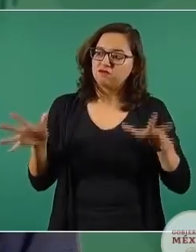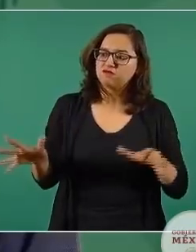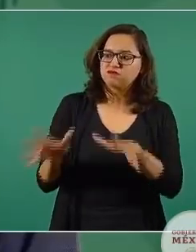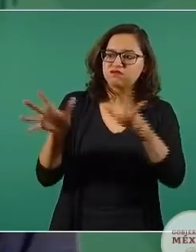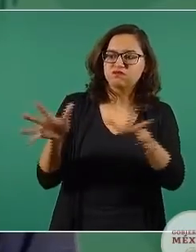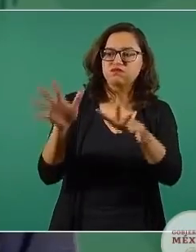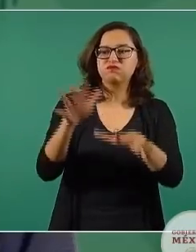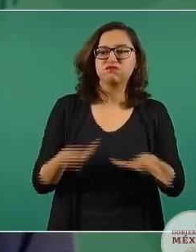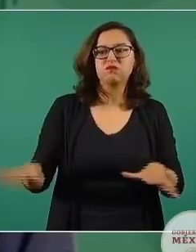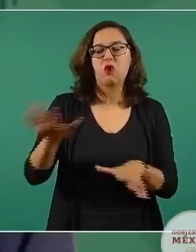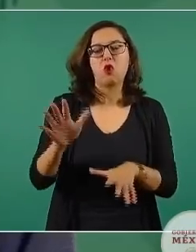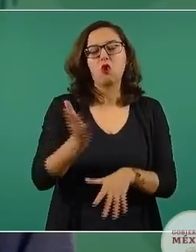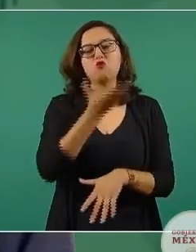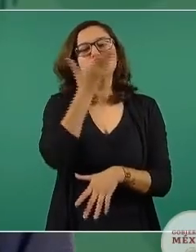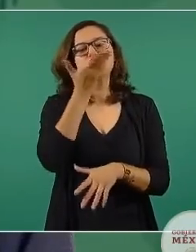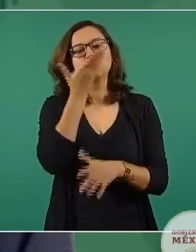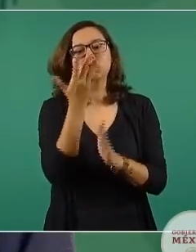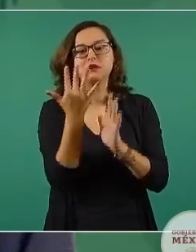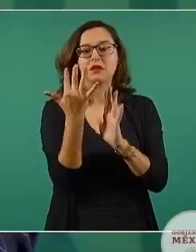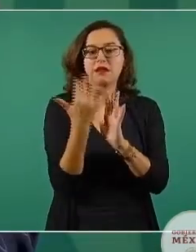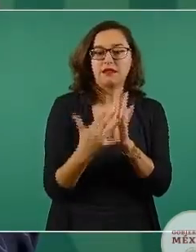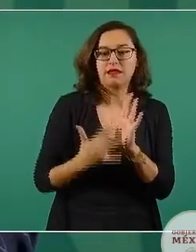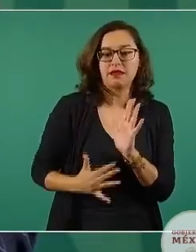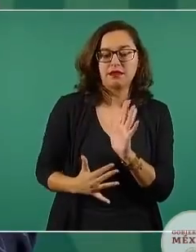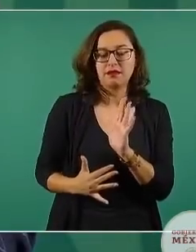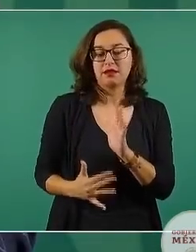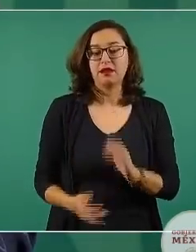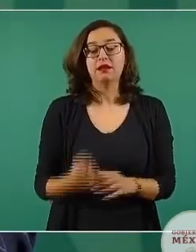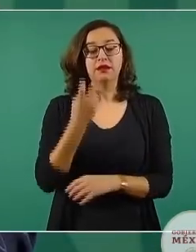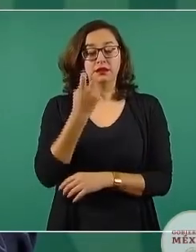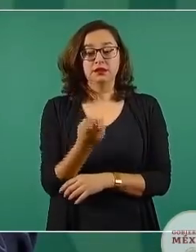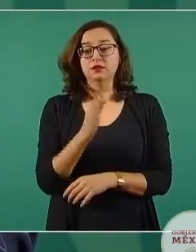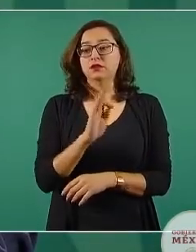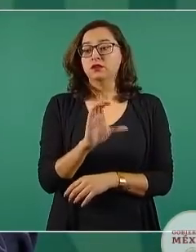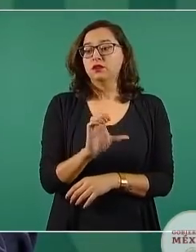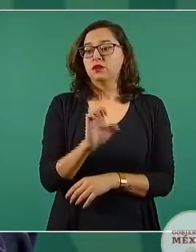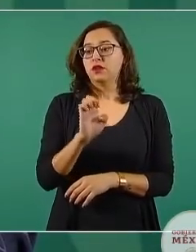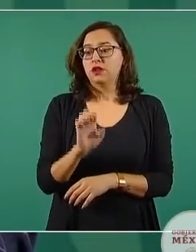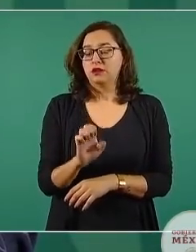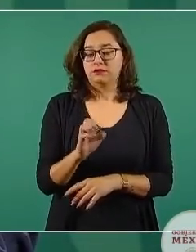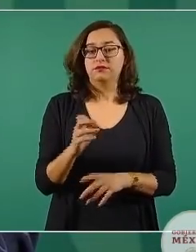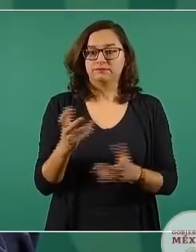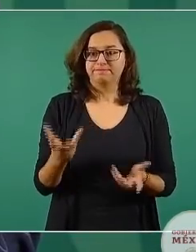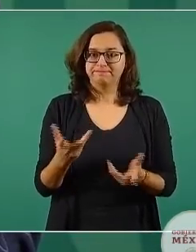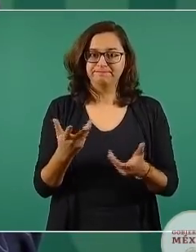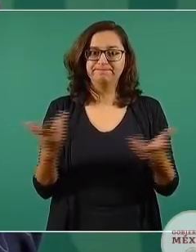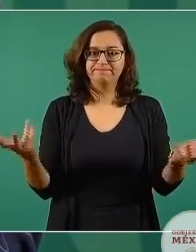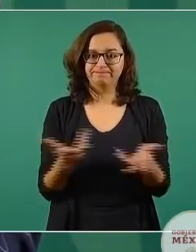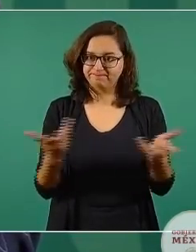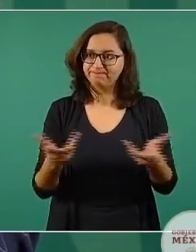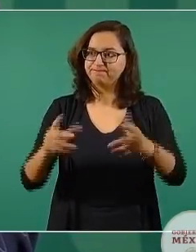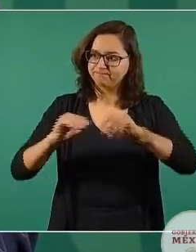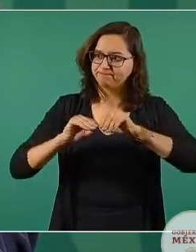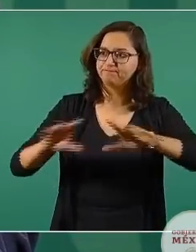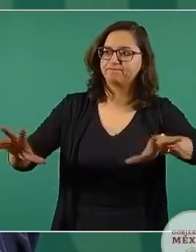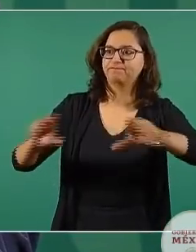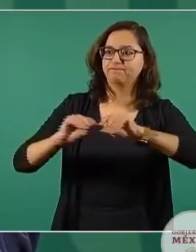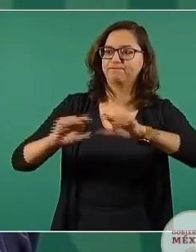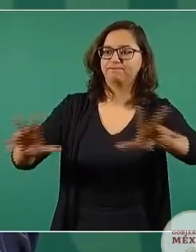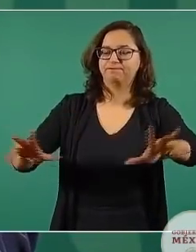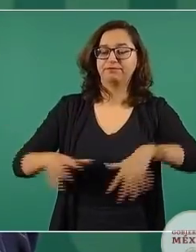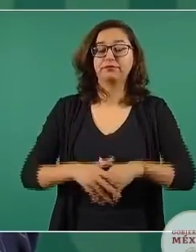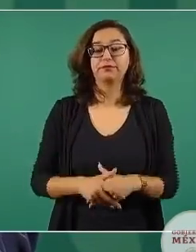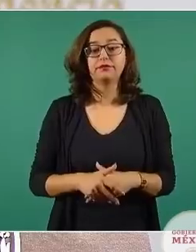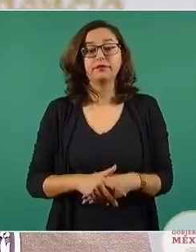de Cultura Económica. Y esta colección tiene que ver con los 700